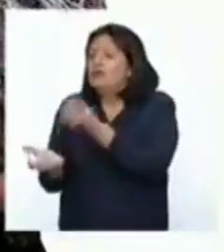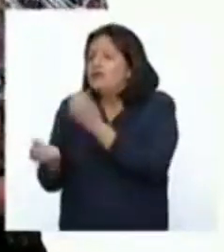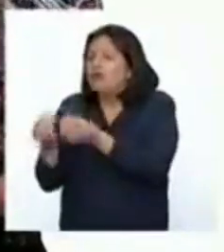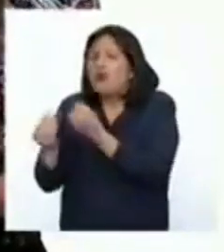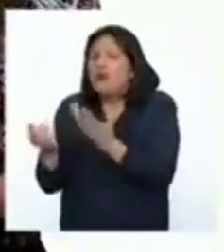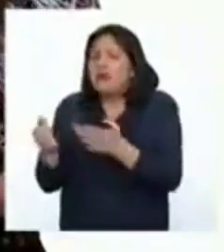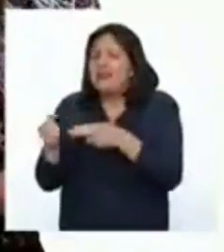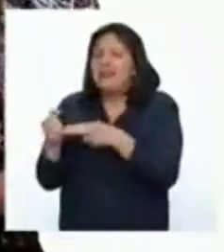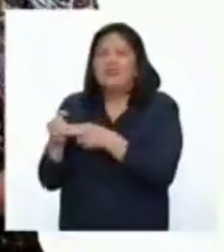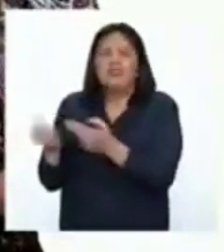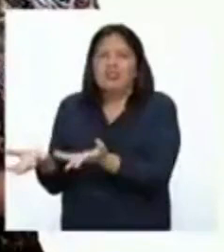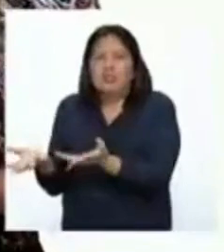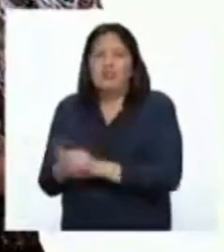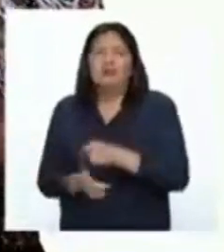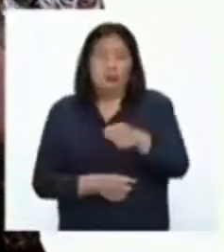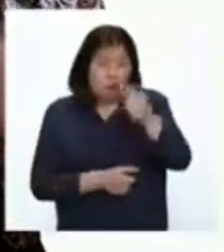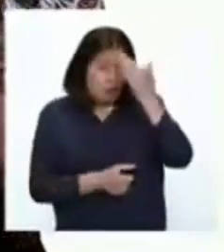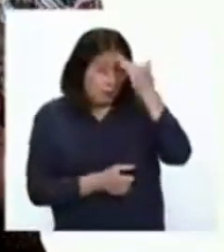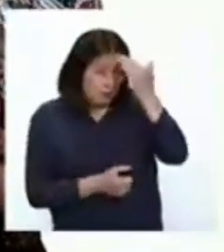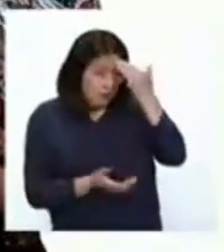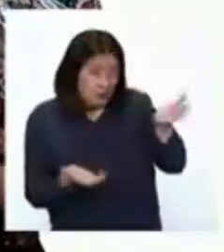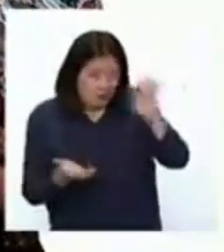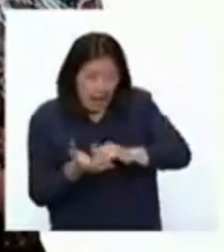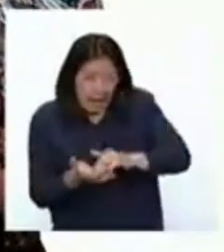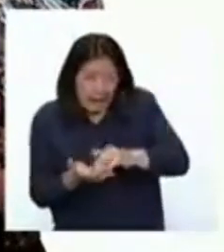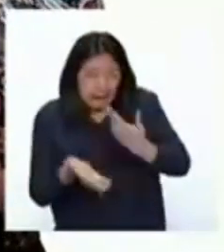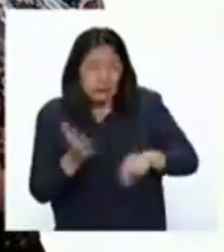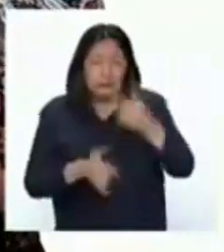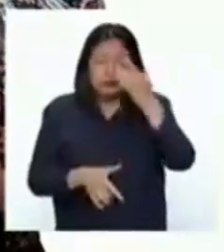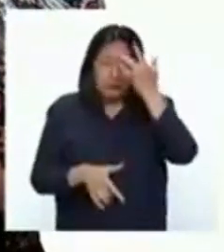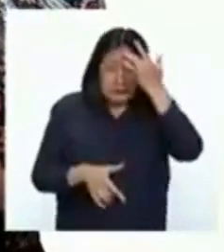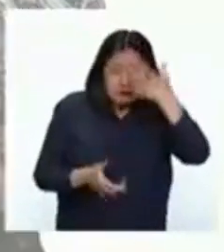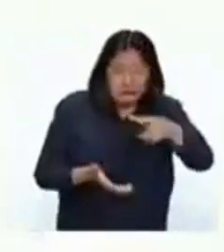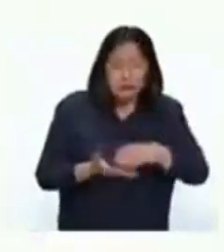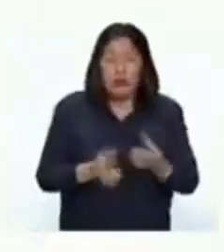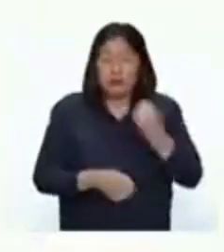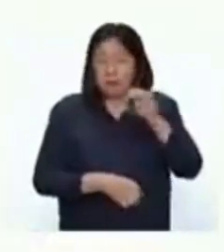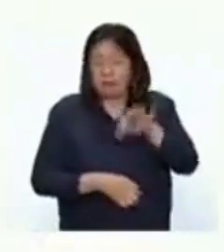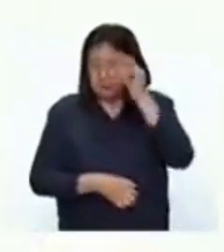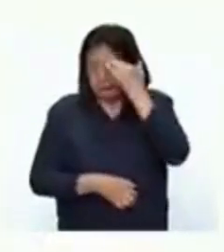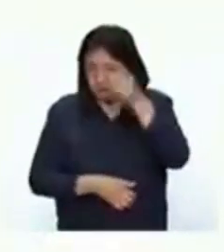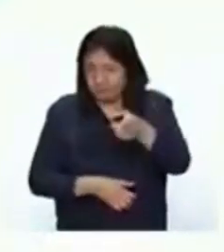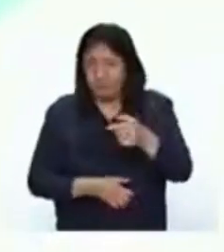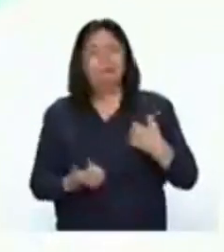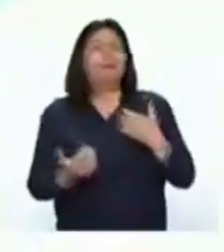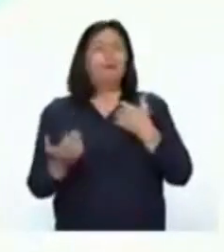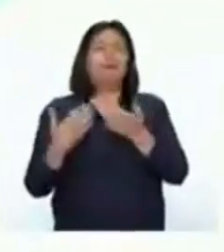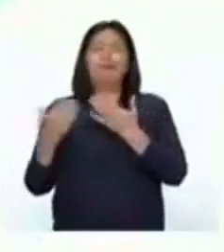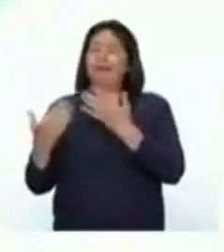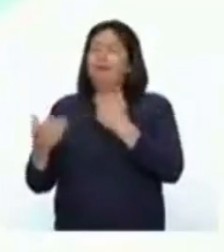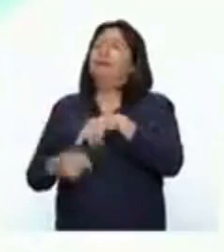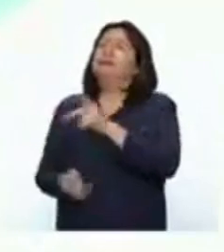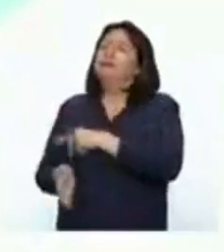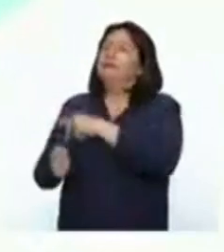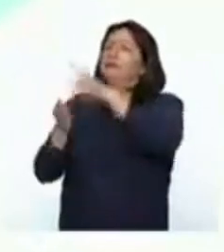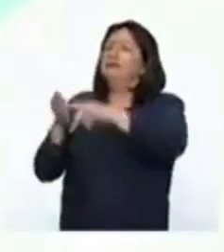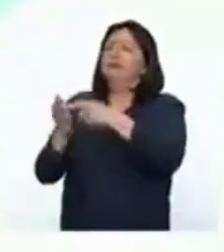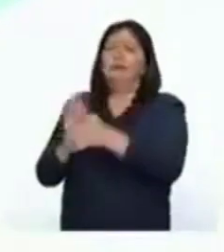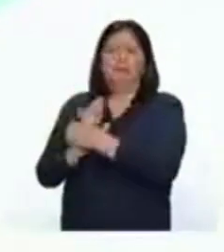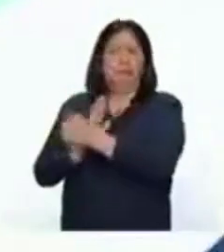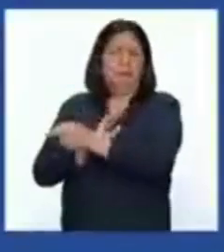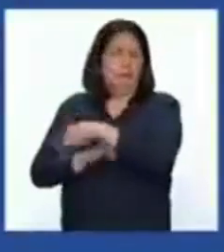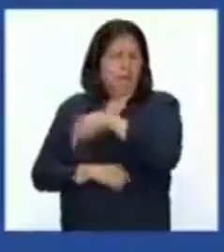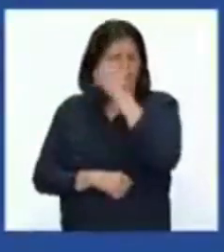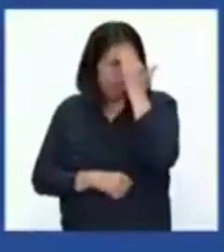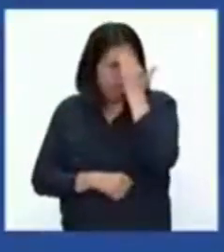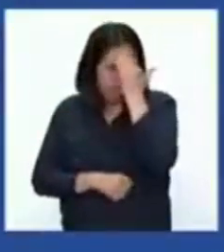mineral. ¿Quieren saber más sobre la anemia y cómo poder identificarla? Vamos a conversar con un especialista que conoce